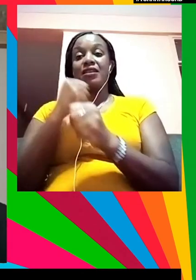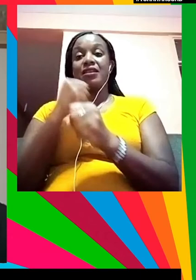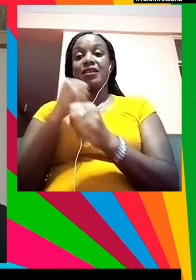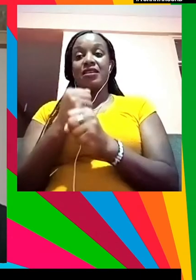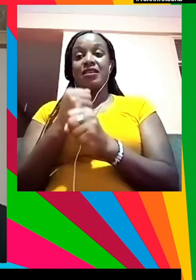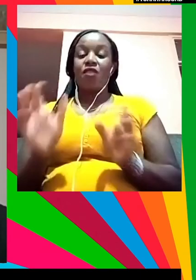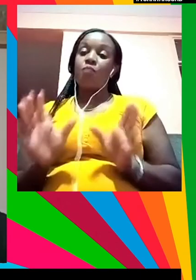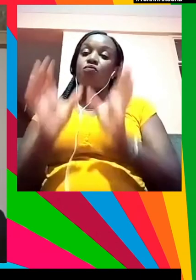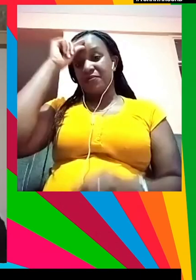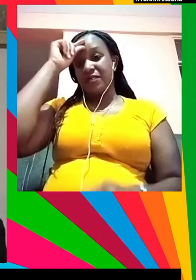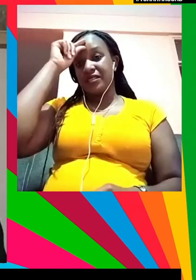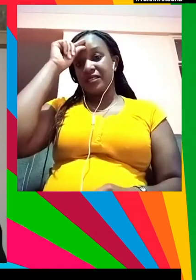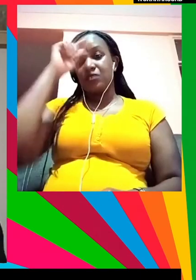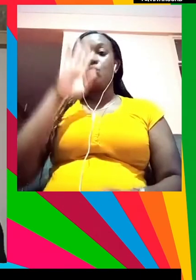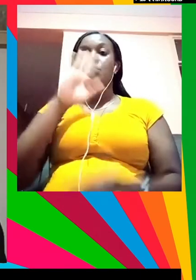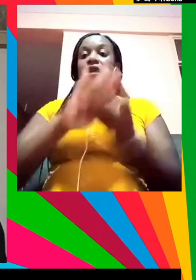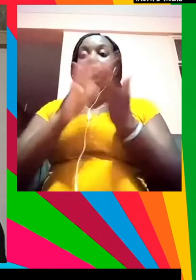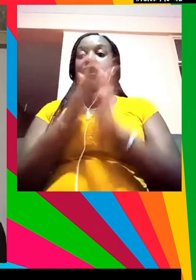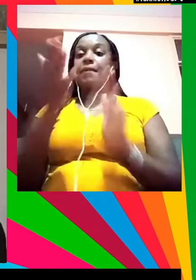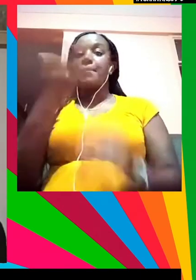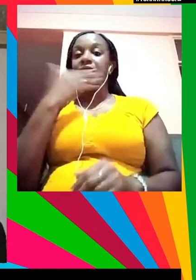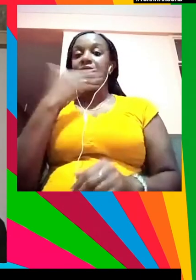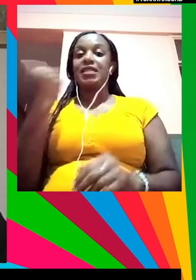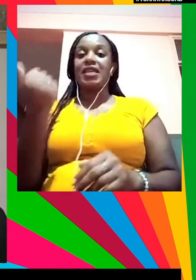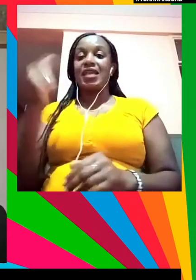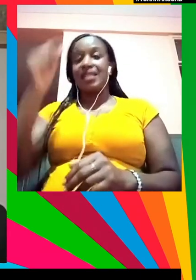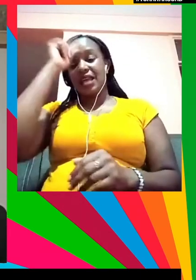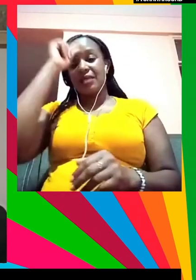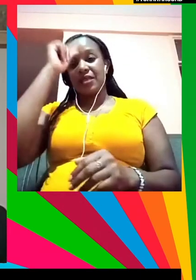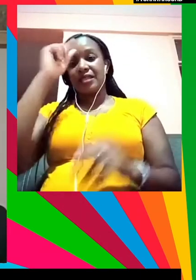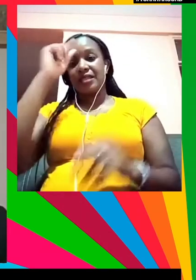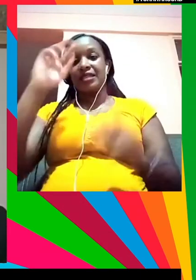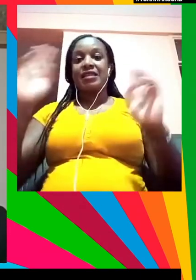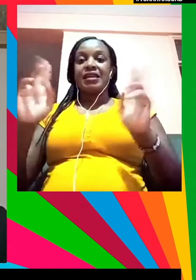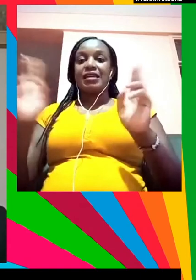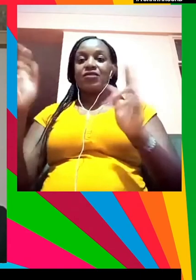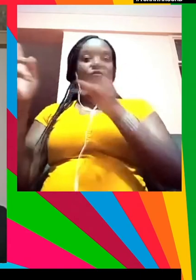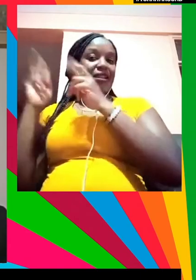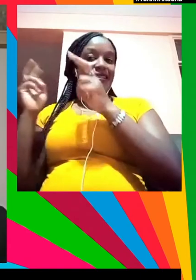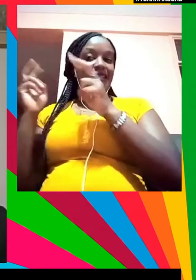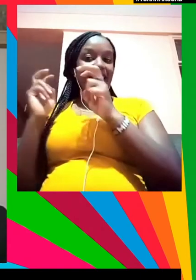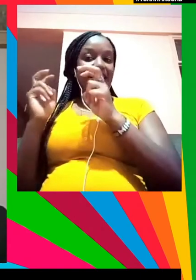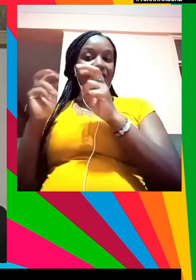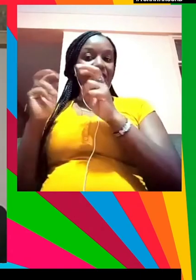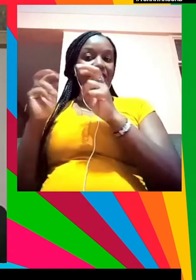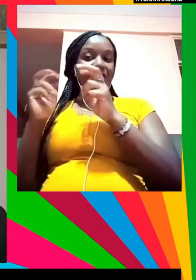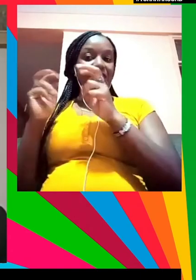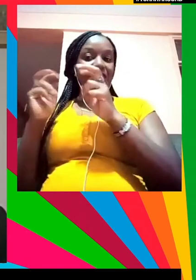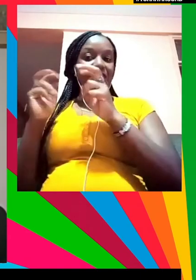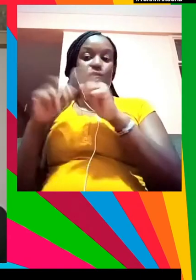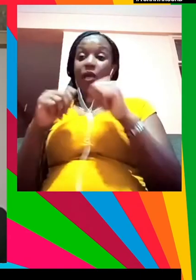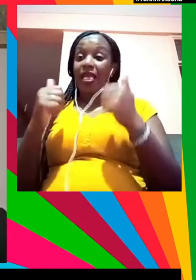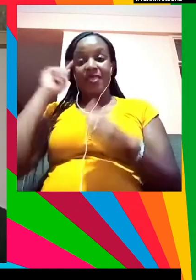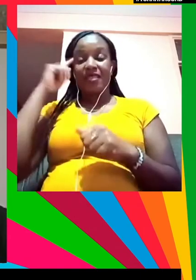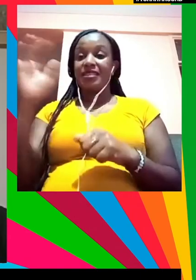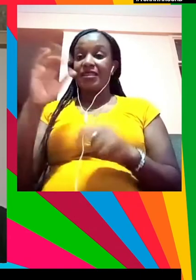al gobierno para ser mejor y el gobierno participa y escucha de forma activa. Ha de